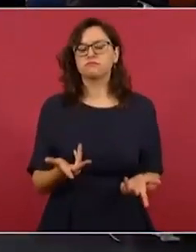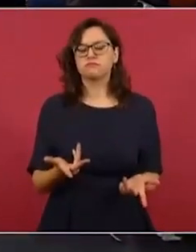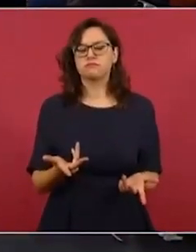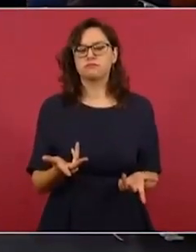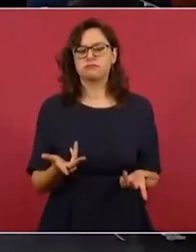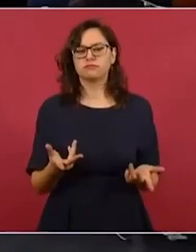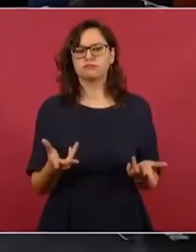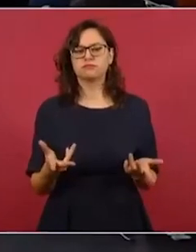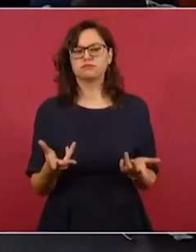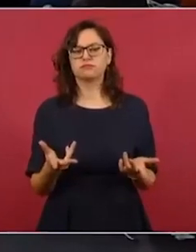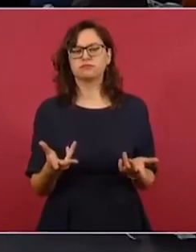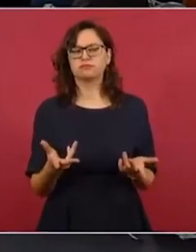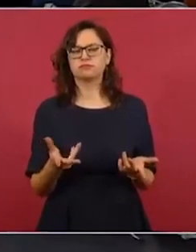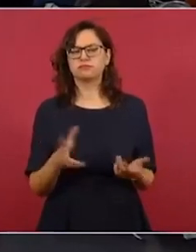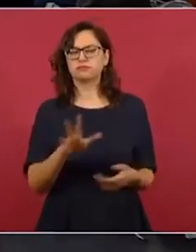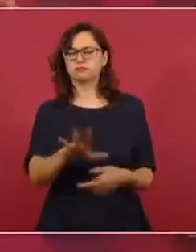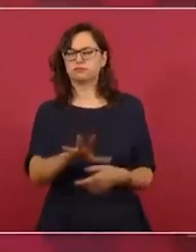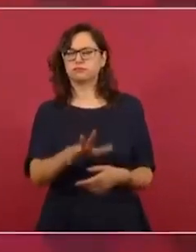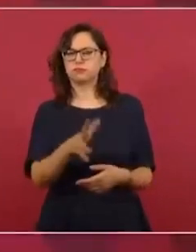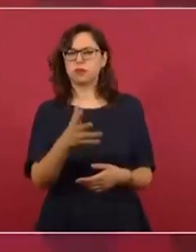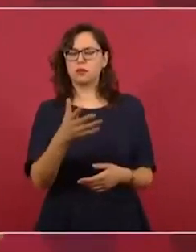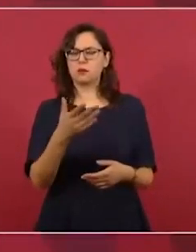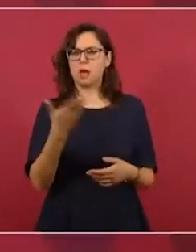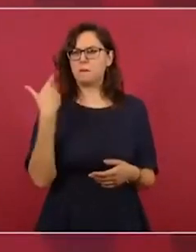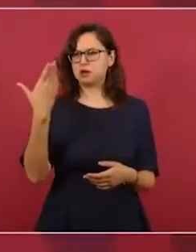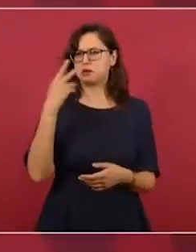dinero a su familia